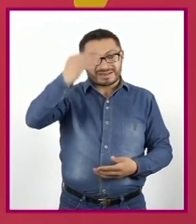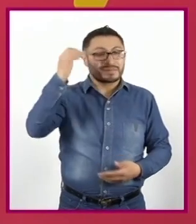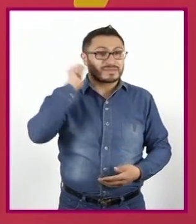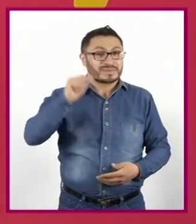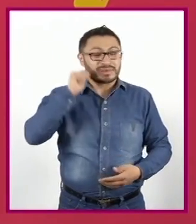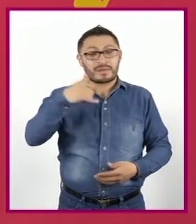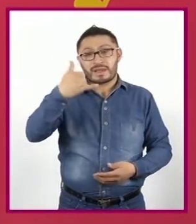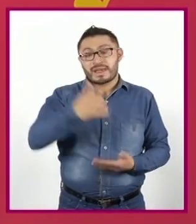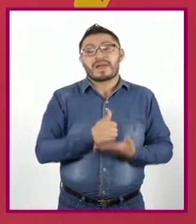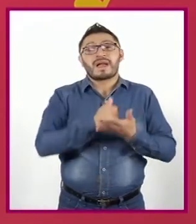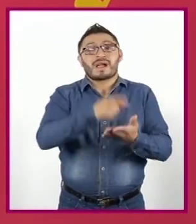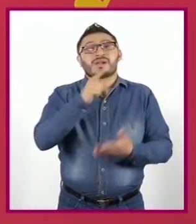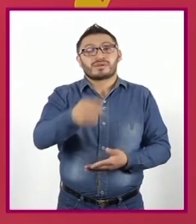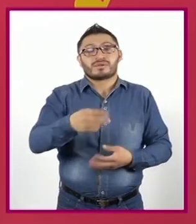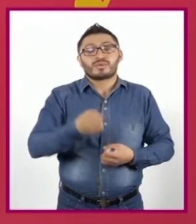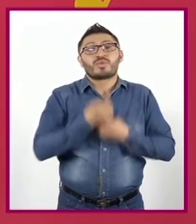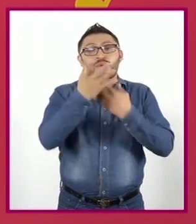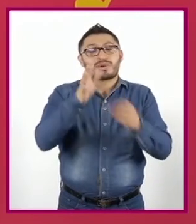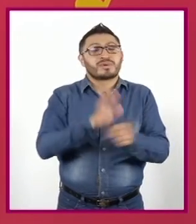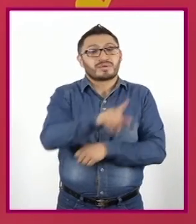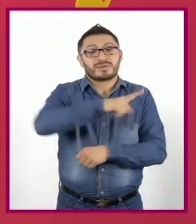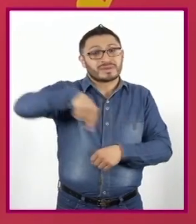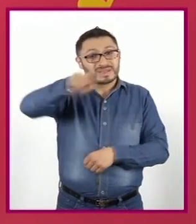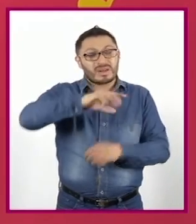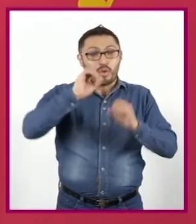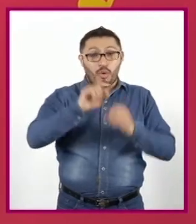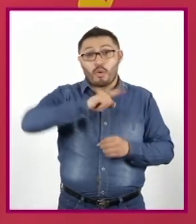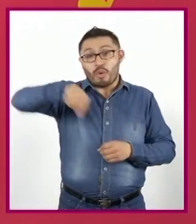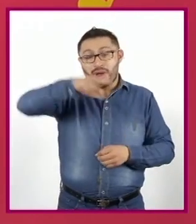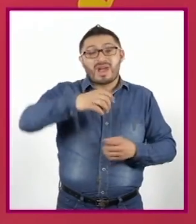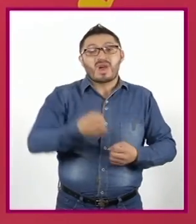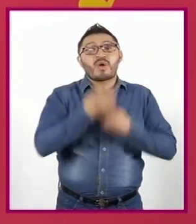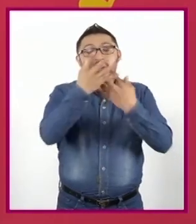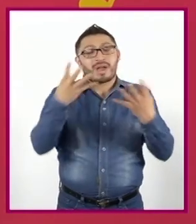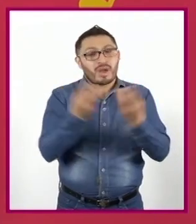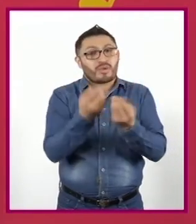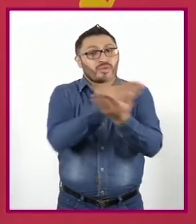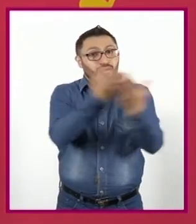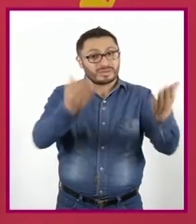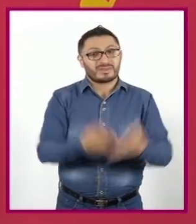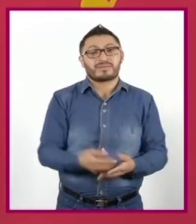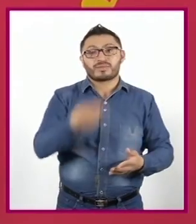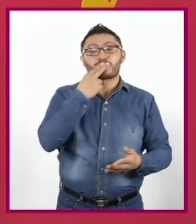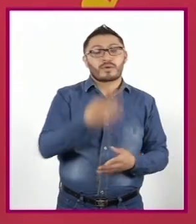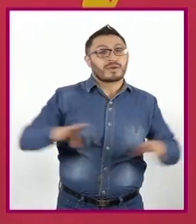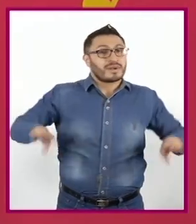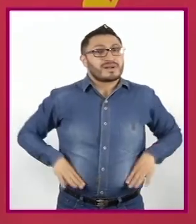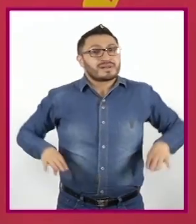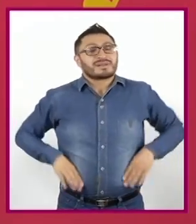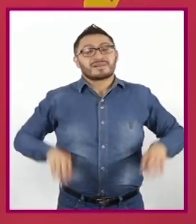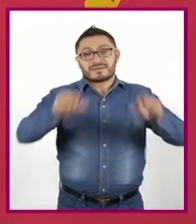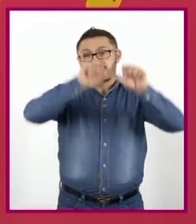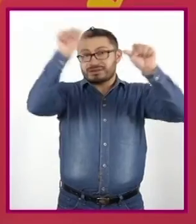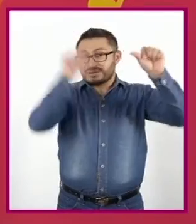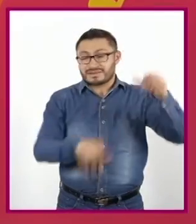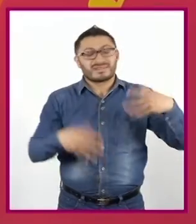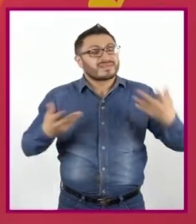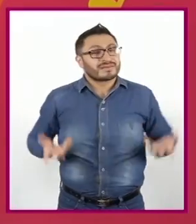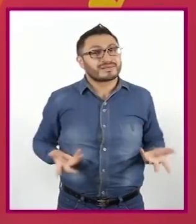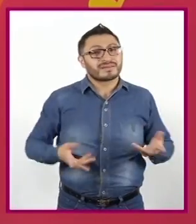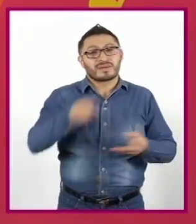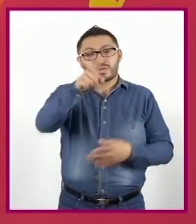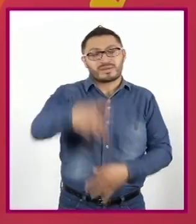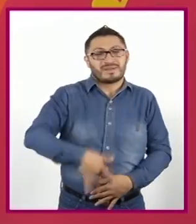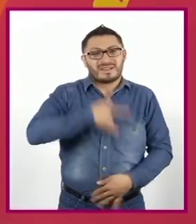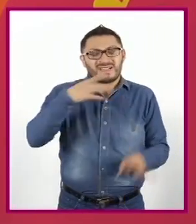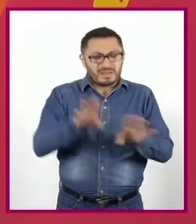A que se expresen Como ellos O que ellos Los expresen Con ustedes Utilicen Los elementos Artísticos Que se